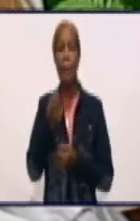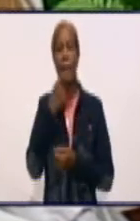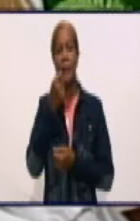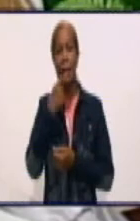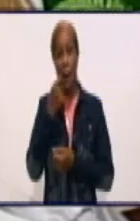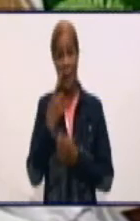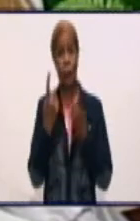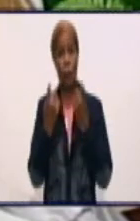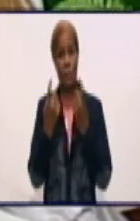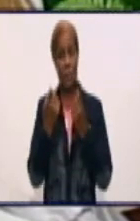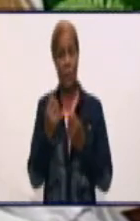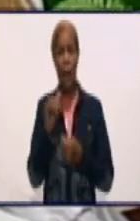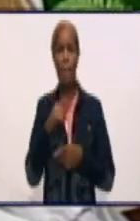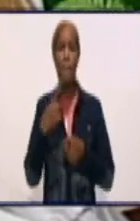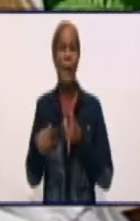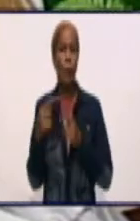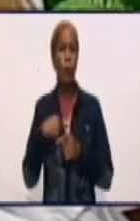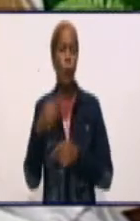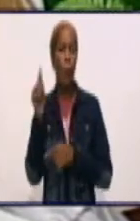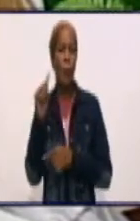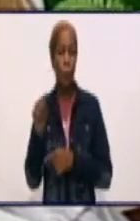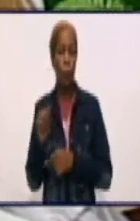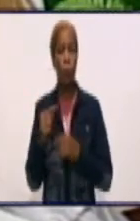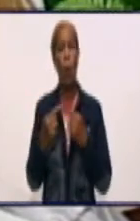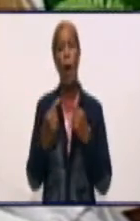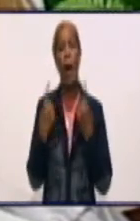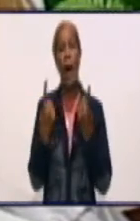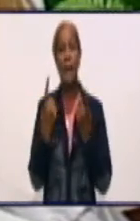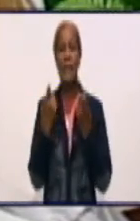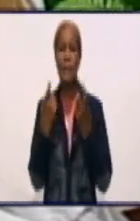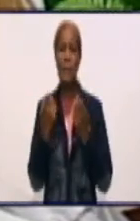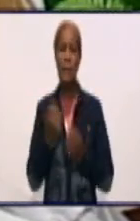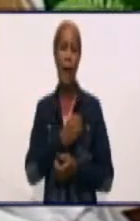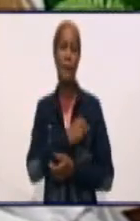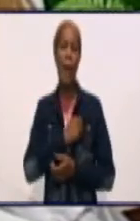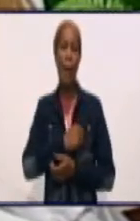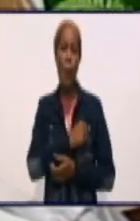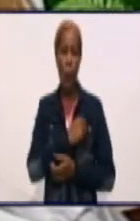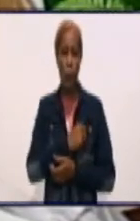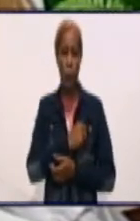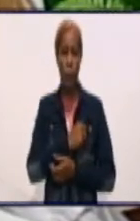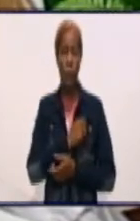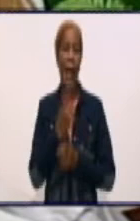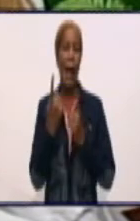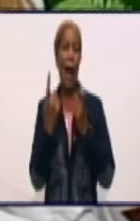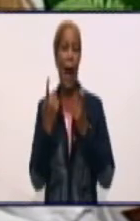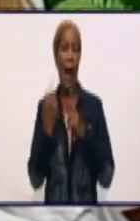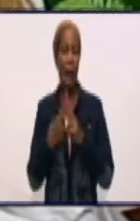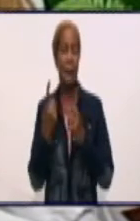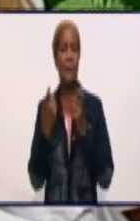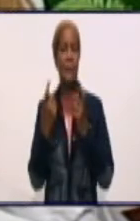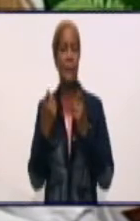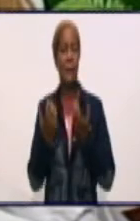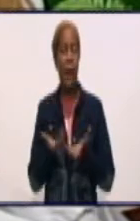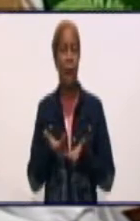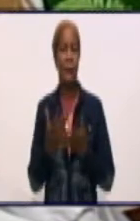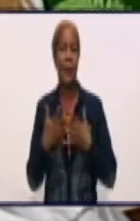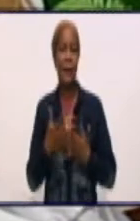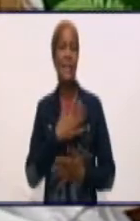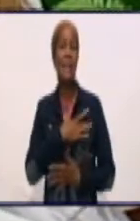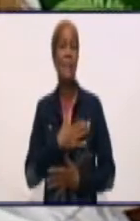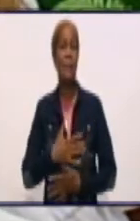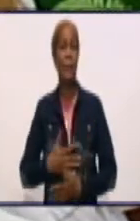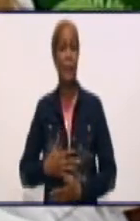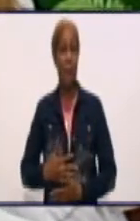la profesionalidad de los médicos, de las enfermeras, del personal paramédico para salvar vidas las 24 horas del día?